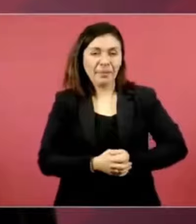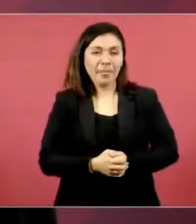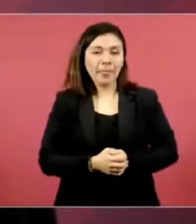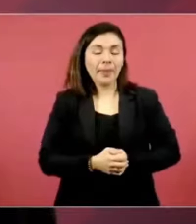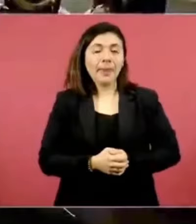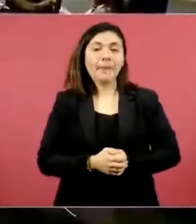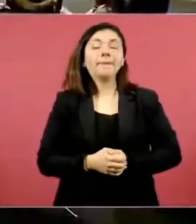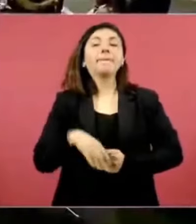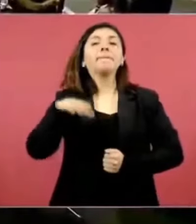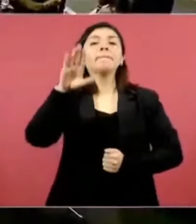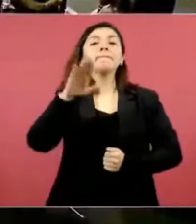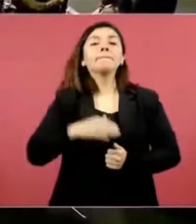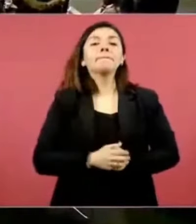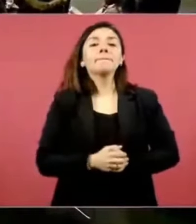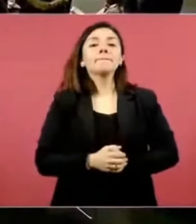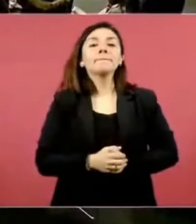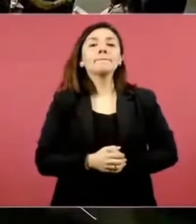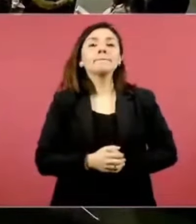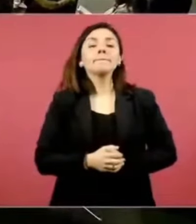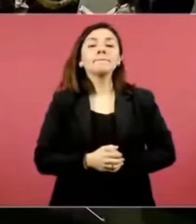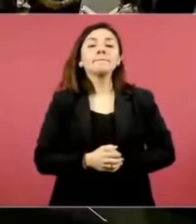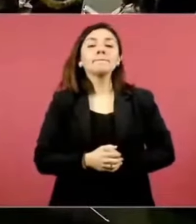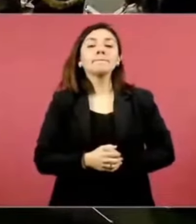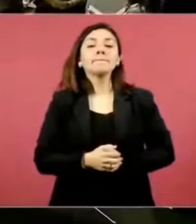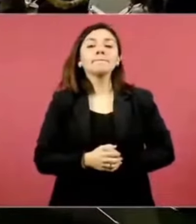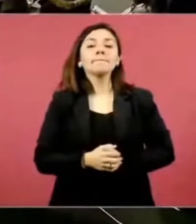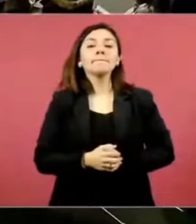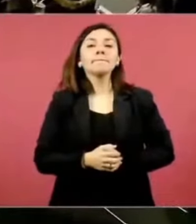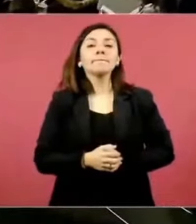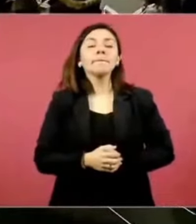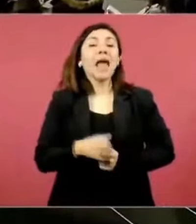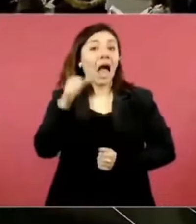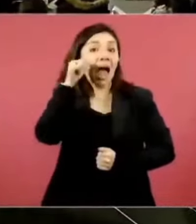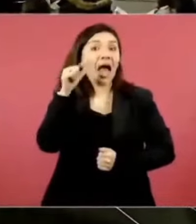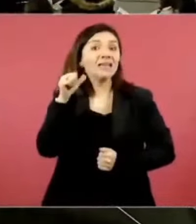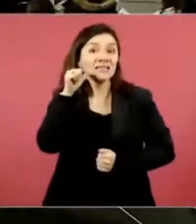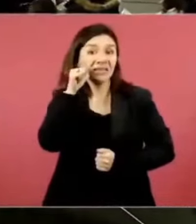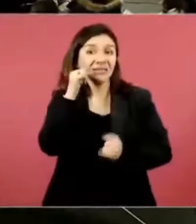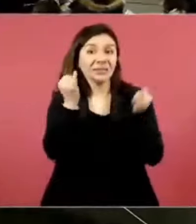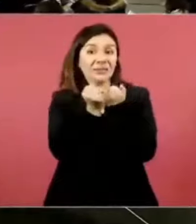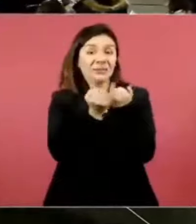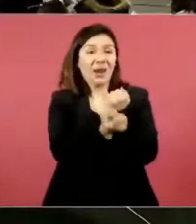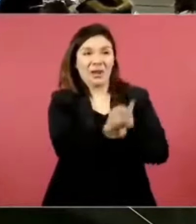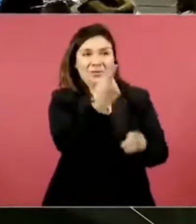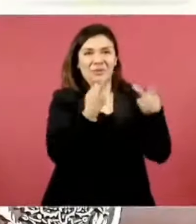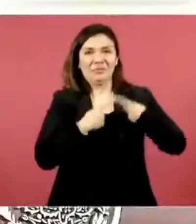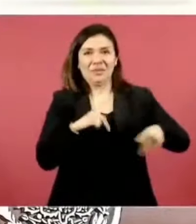Presidente nada más si me permite todavía ayer veía yo alguien que decía que me estaban